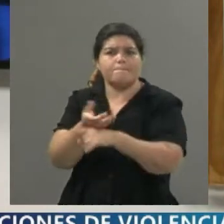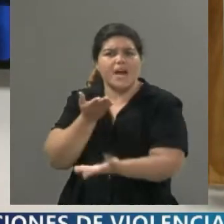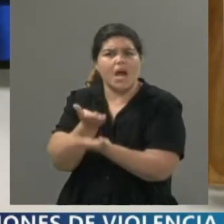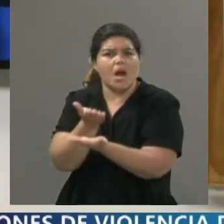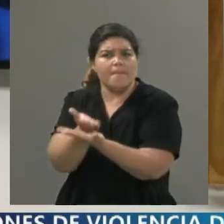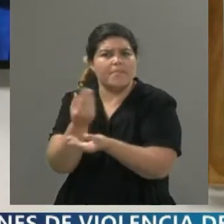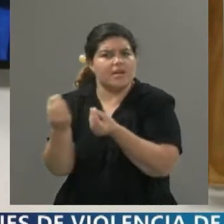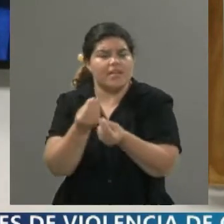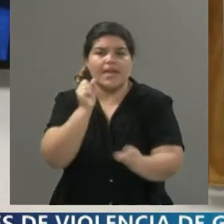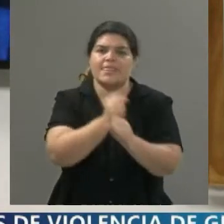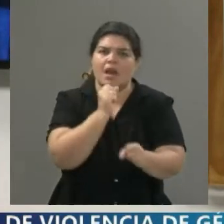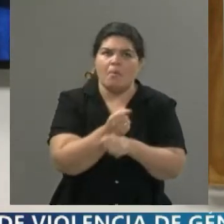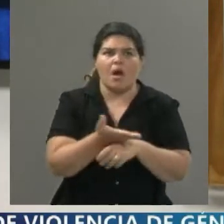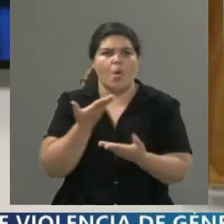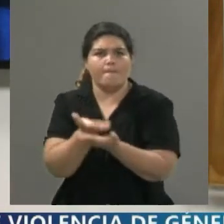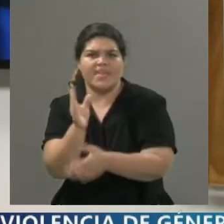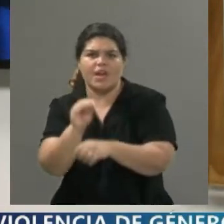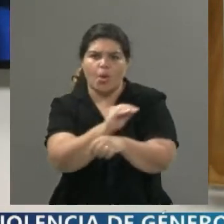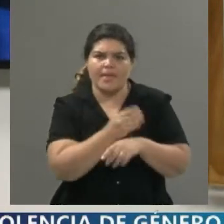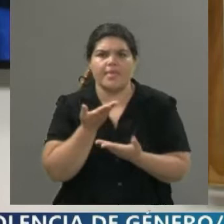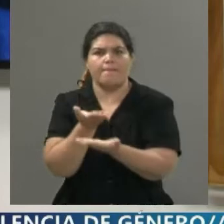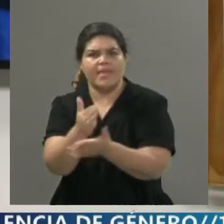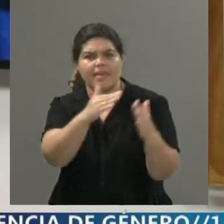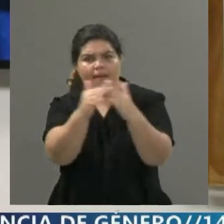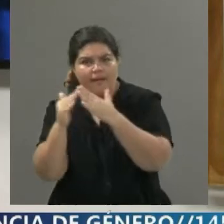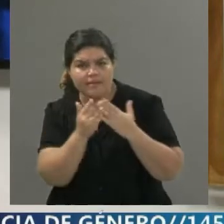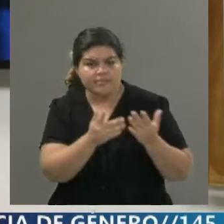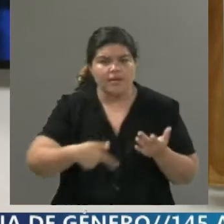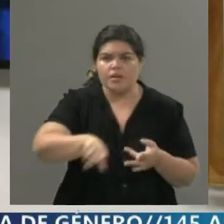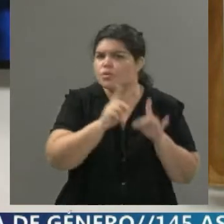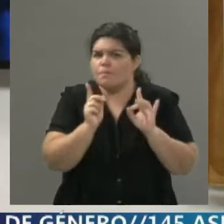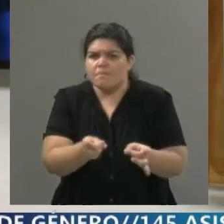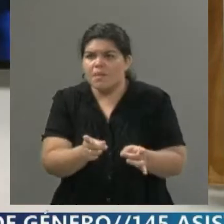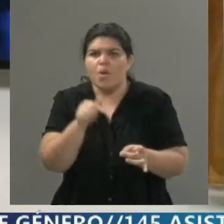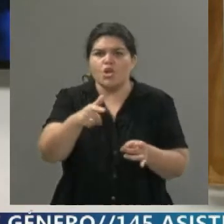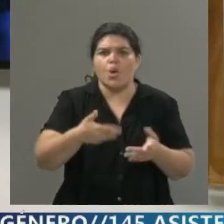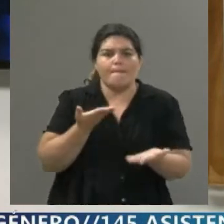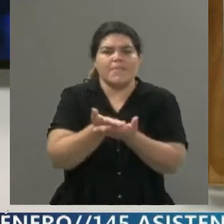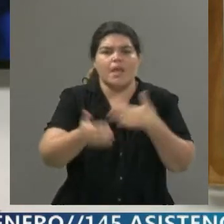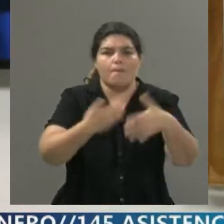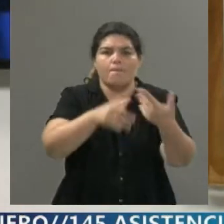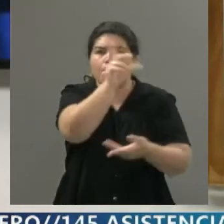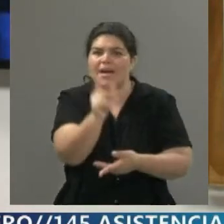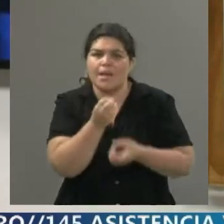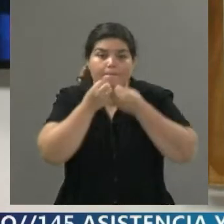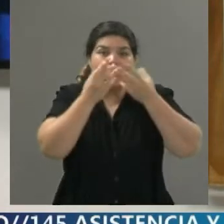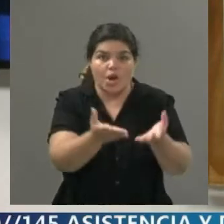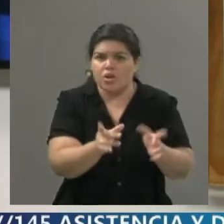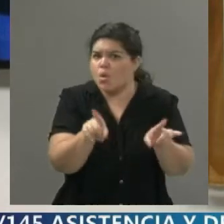por trabajo, por comida, por vivienda y por un mejor país, una mejor realidad en su momento.